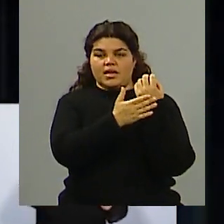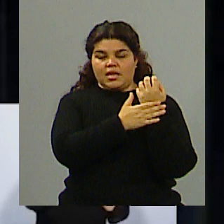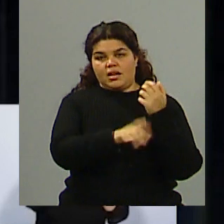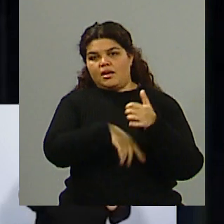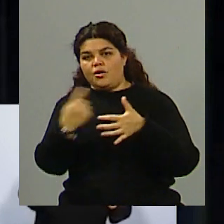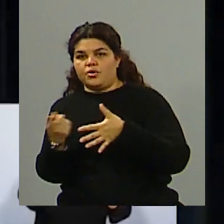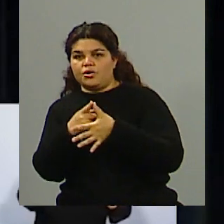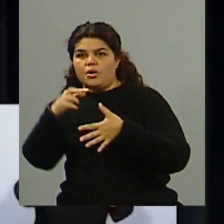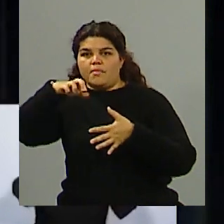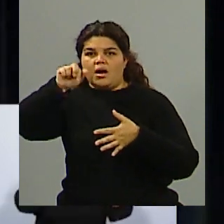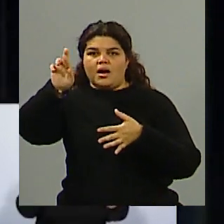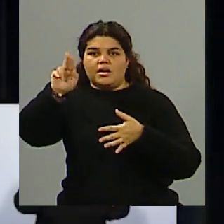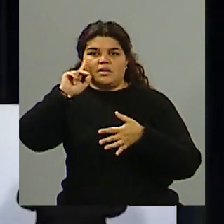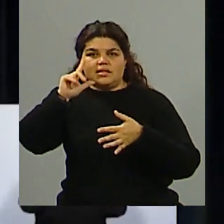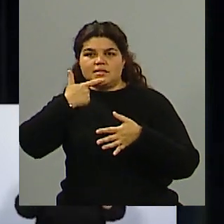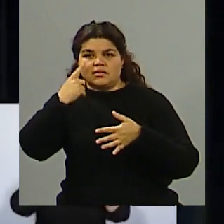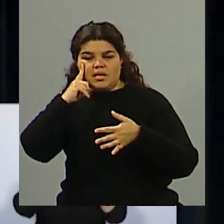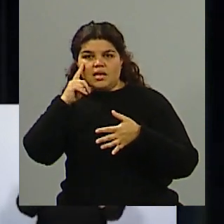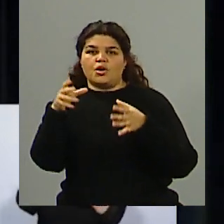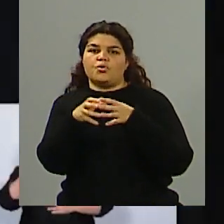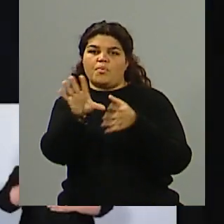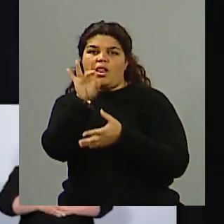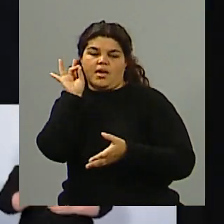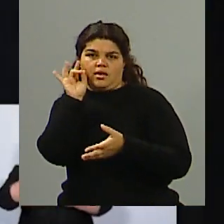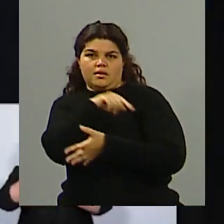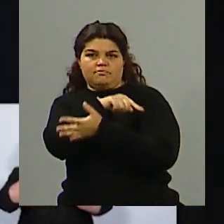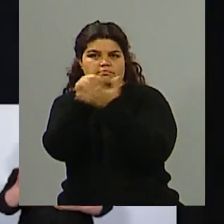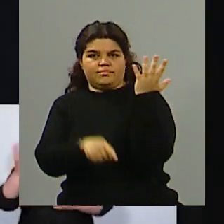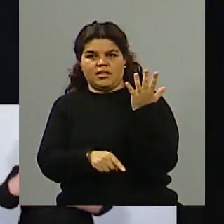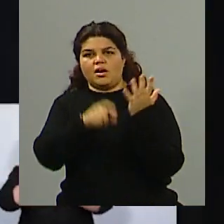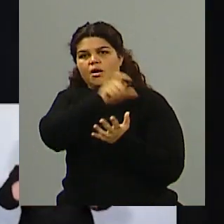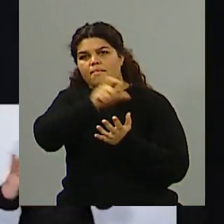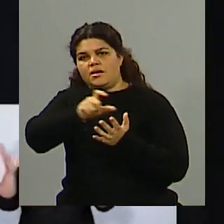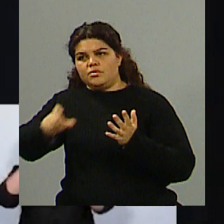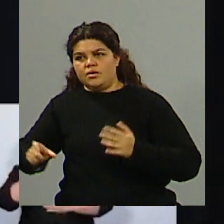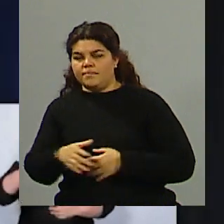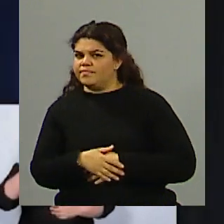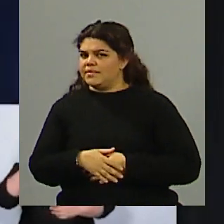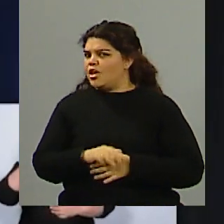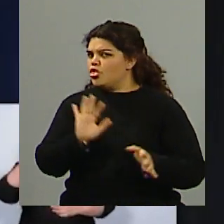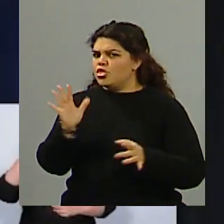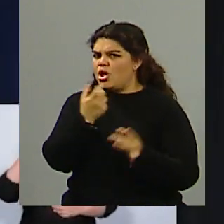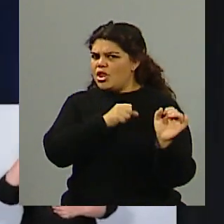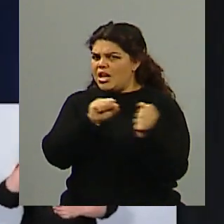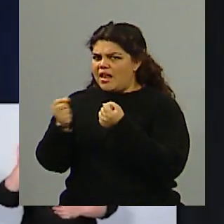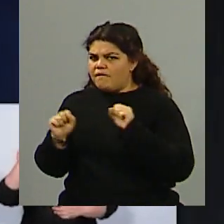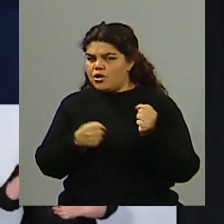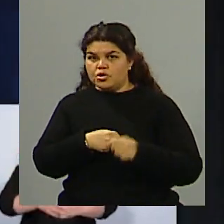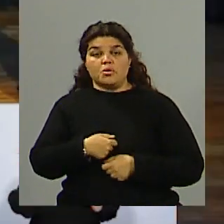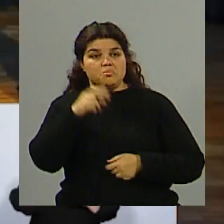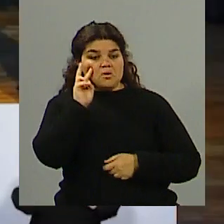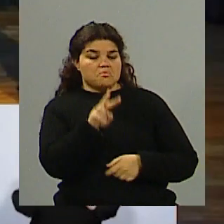Omar Parisi por el Frente Elegí. Estaban nerviosos. Todos. Estaban nerviosos, temblaban. Yo lo vi por streaming.